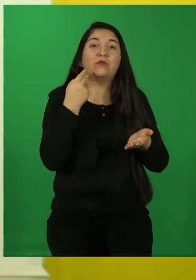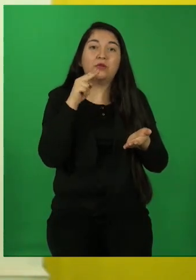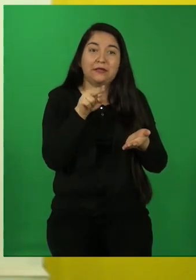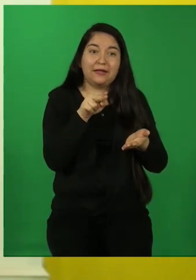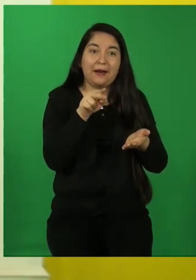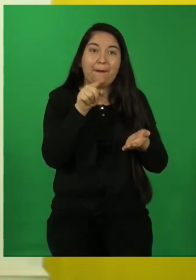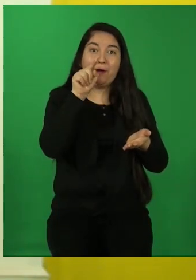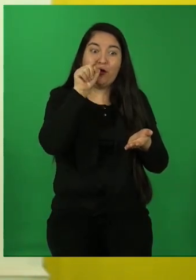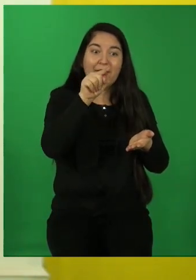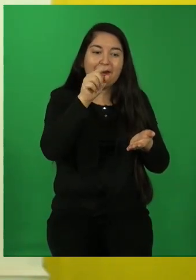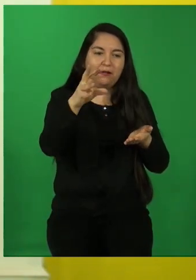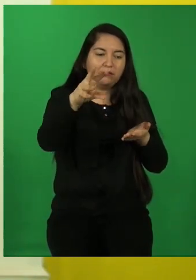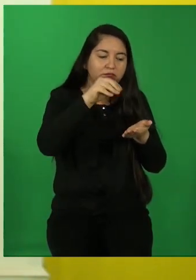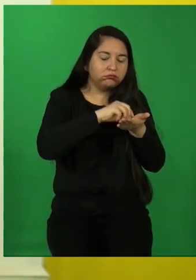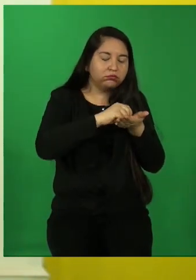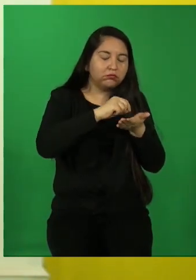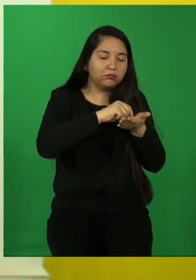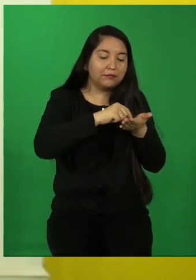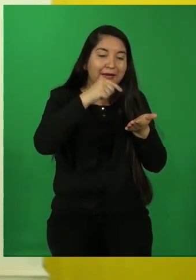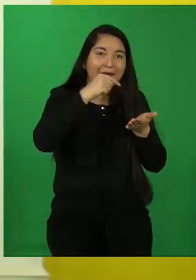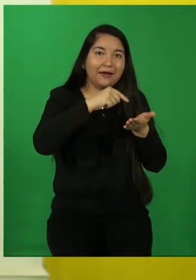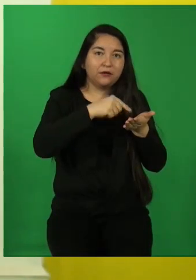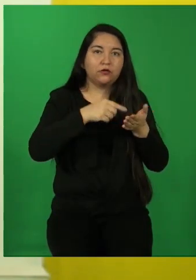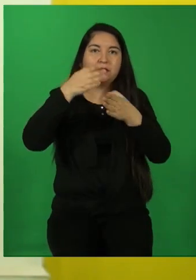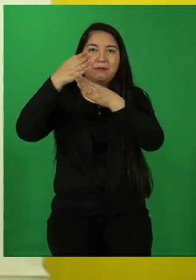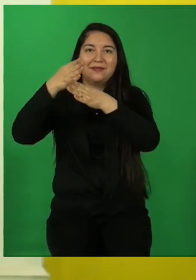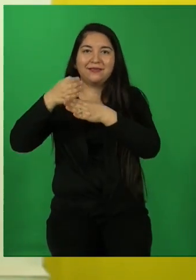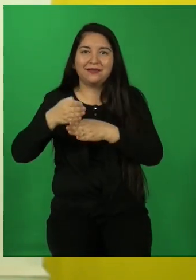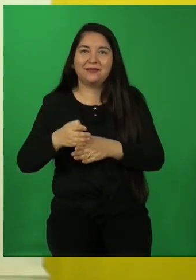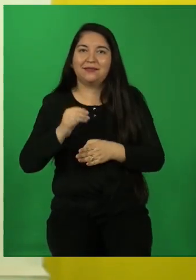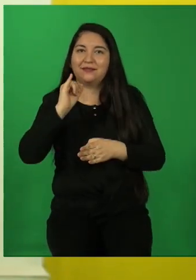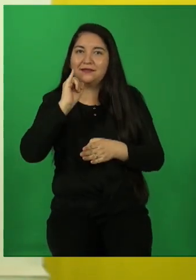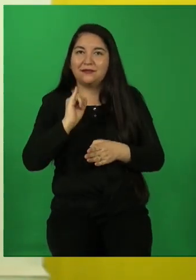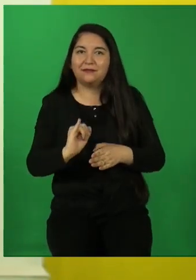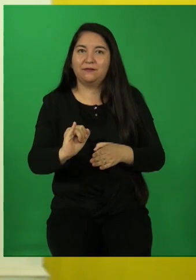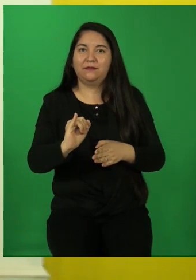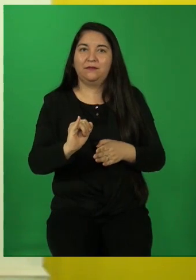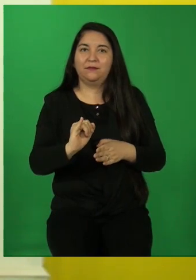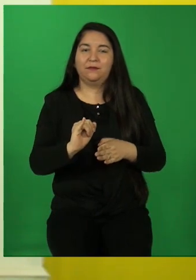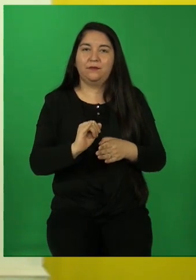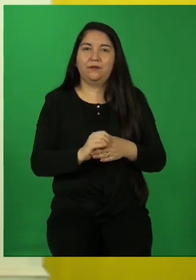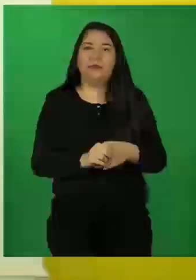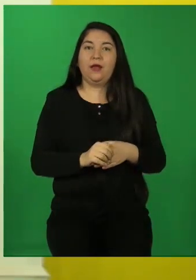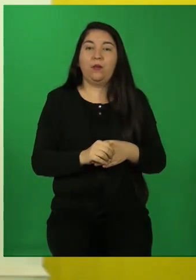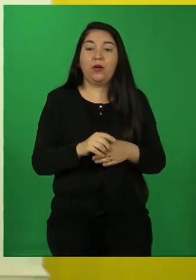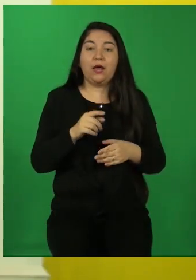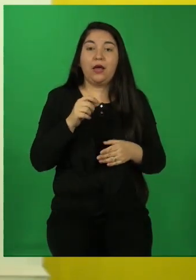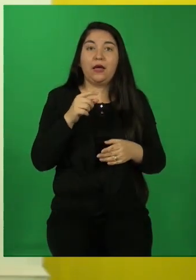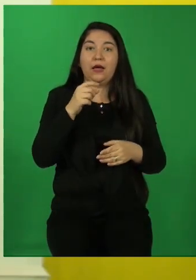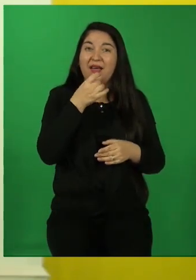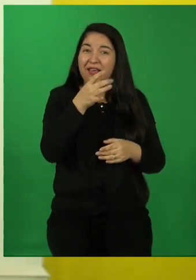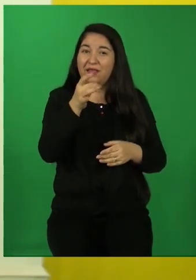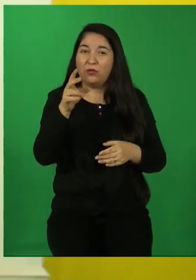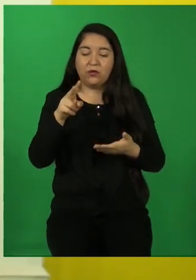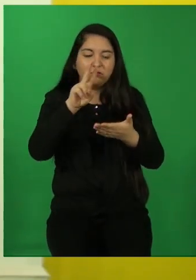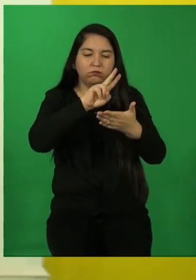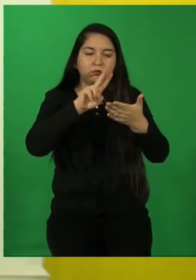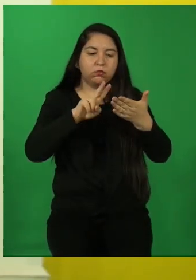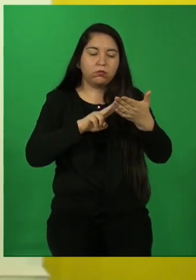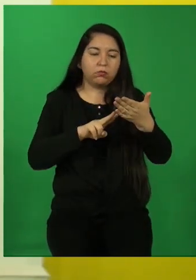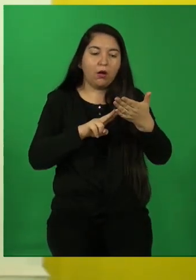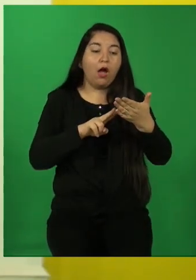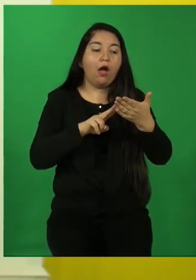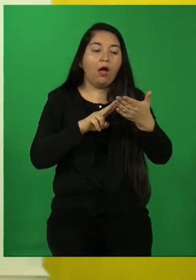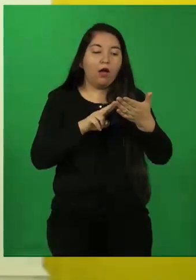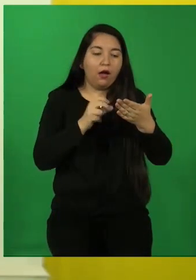seguir dando vida o creando vida cada vez que uno la lea. Entonces, tenemos